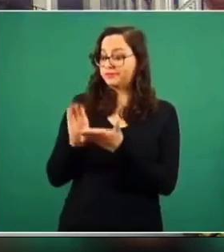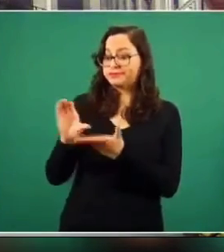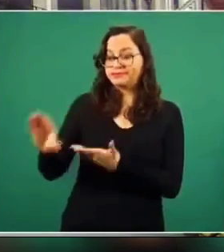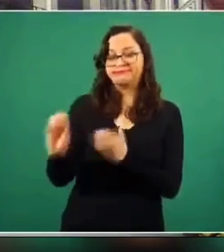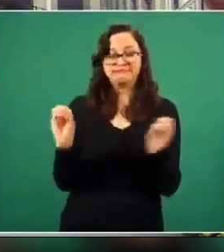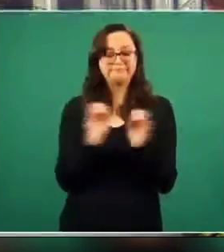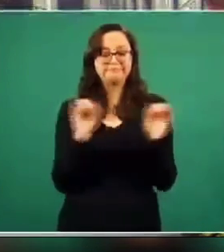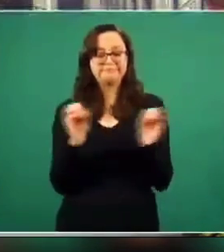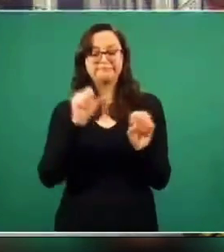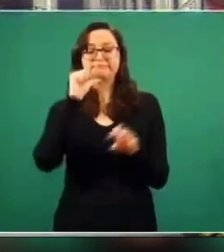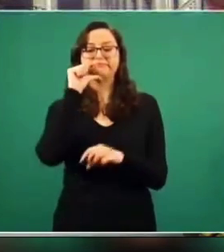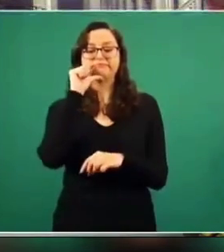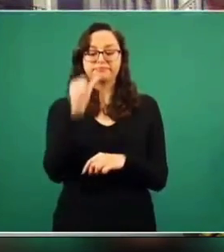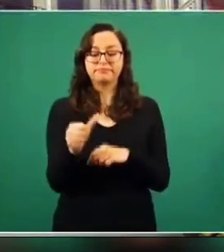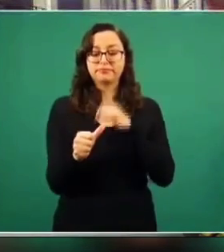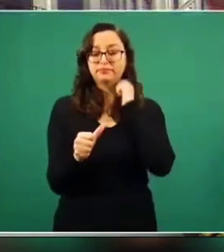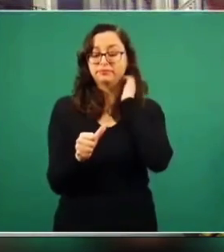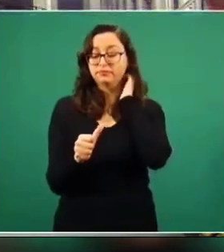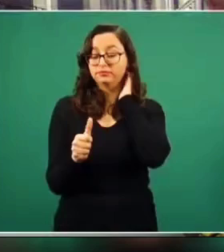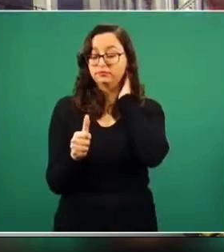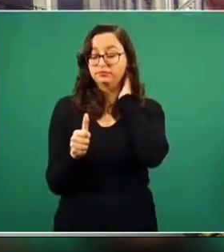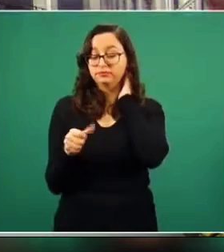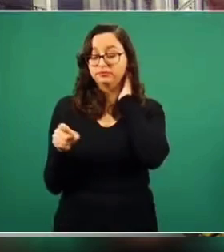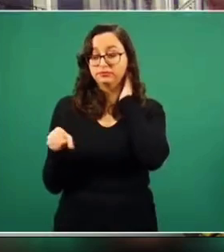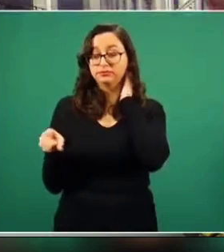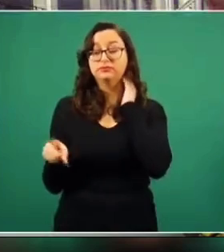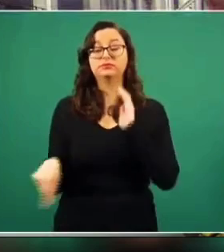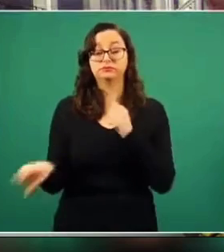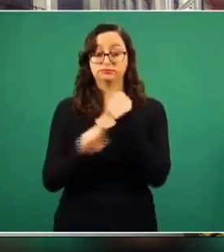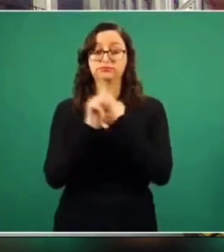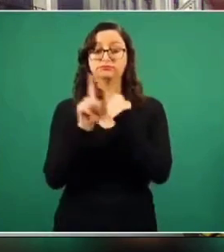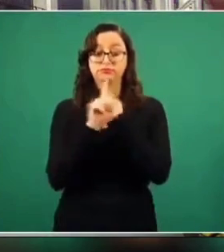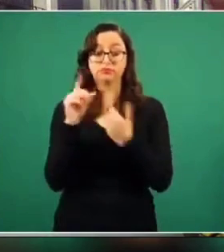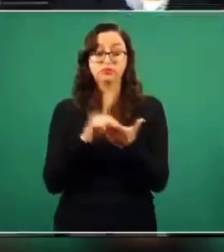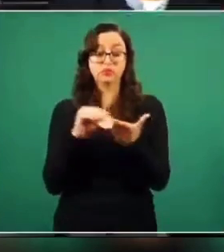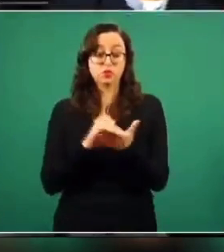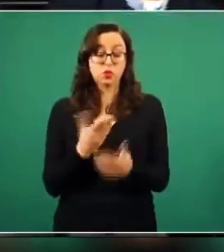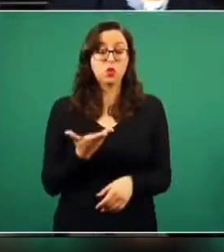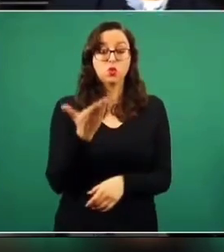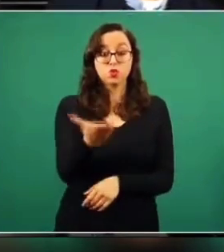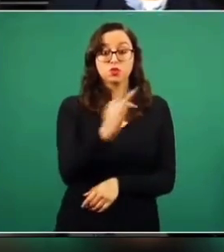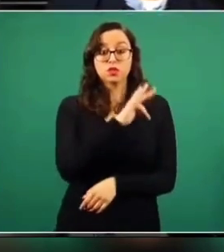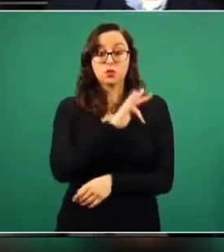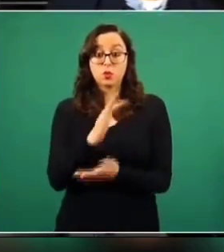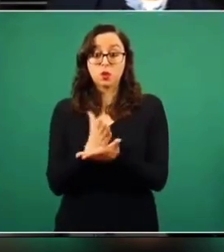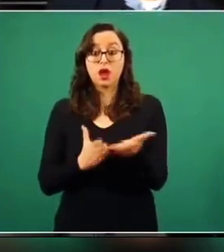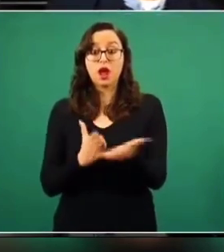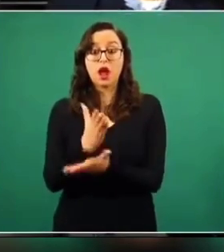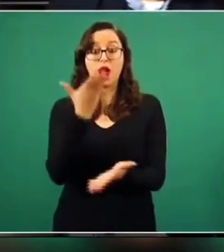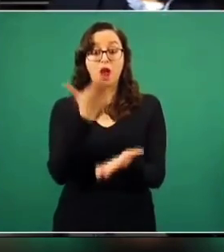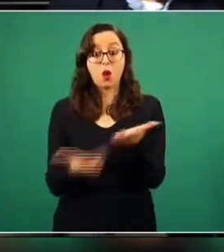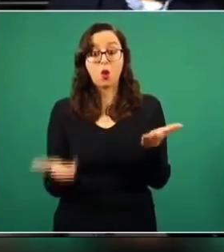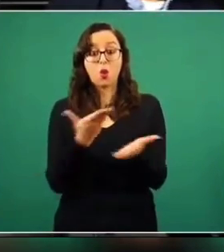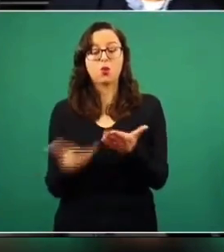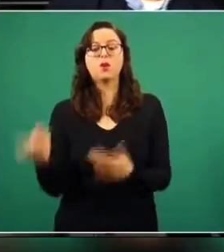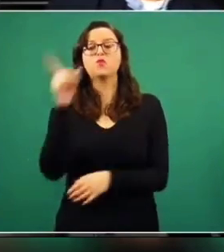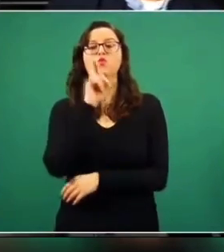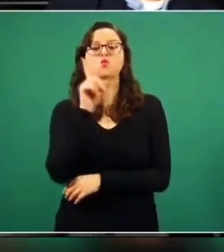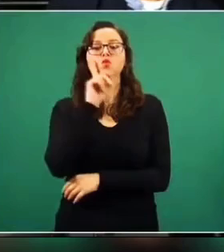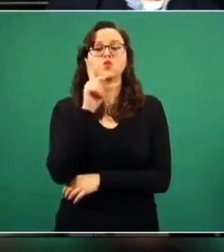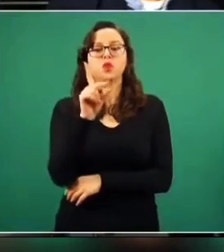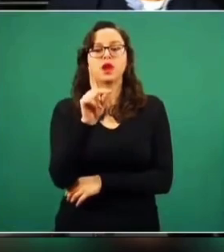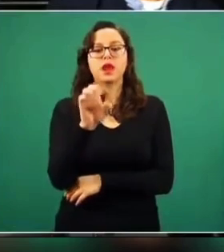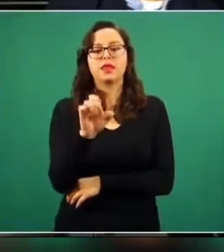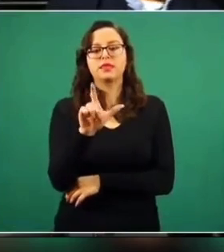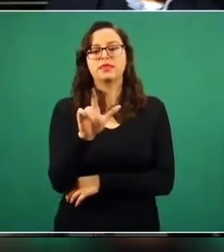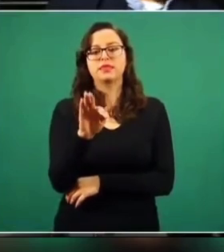hasta el día de hoy están en esa situación. Quisiéramos ver si pueden intervenir para que ahora la maestra Delfina Gómez, ahora secretaria de Educación,